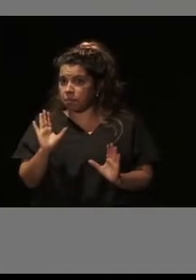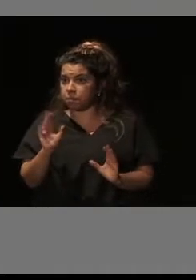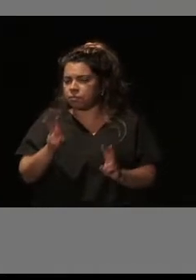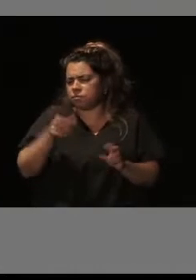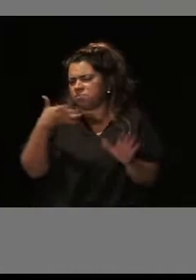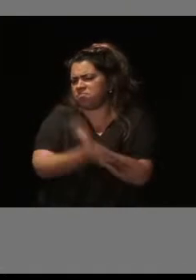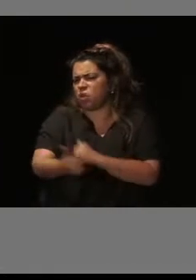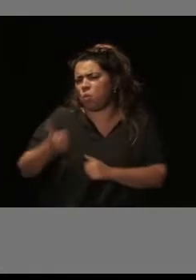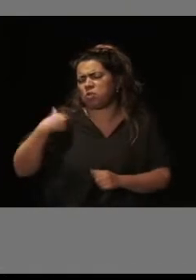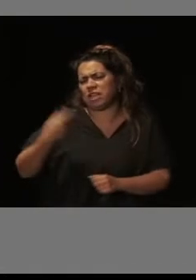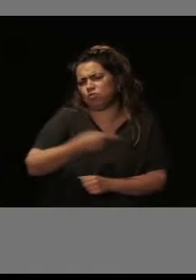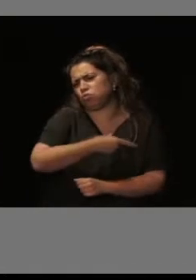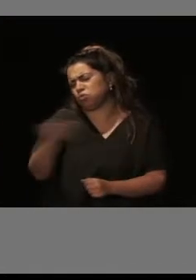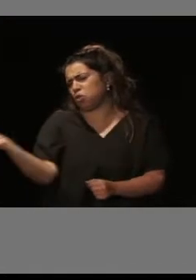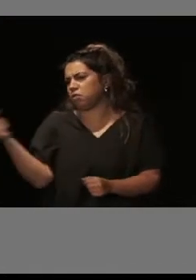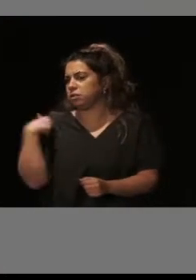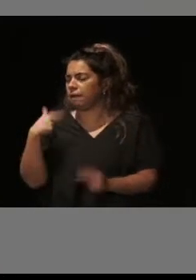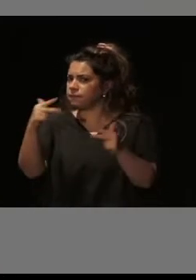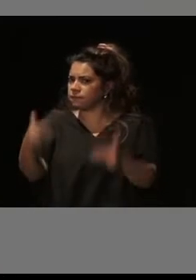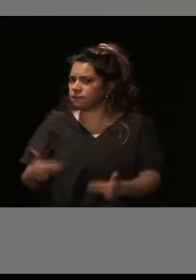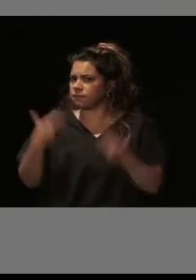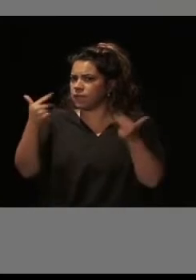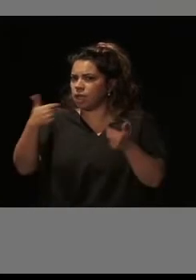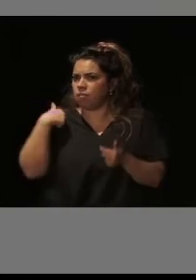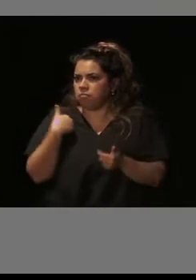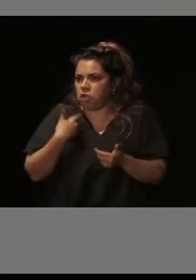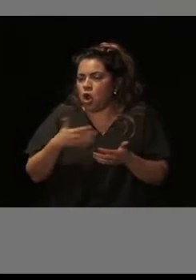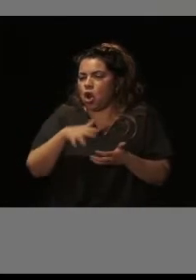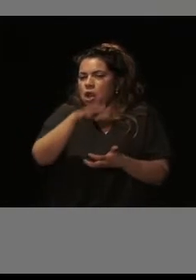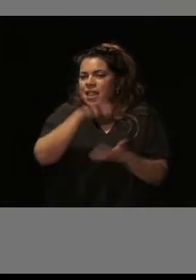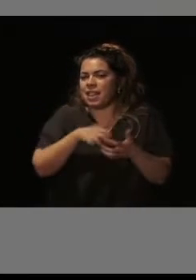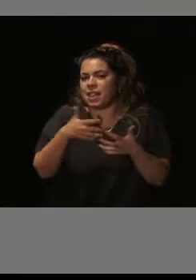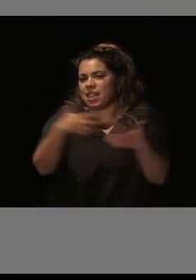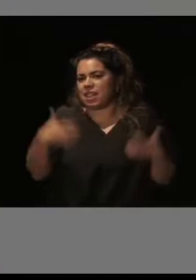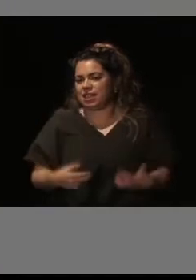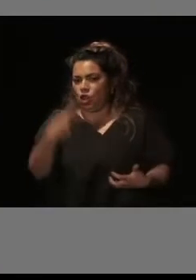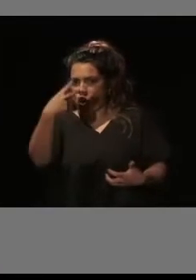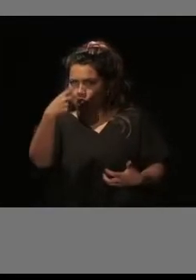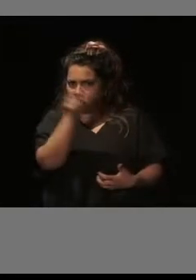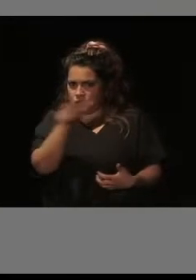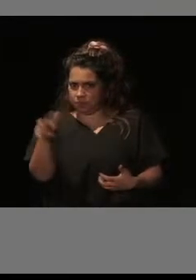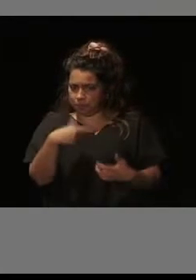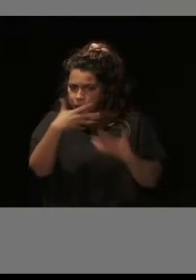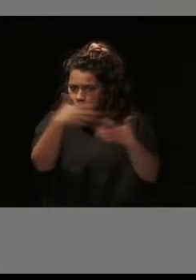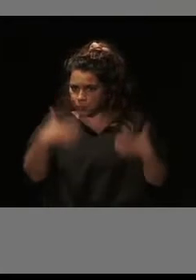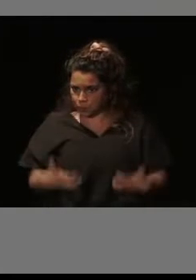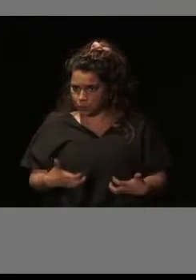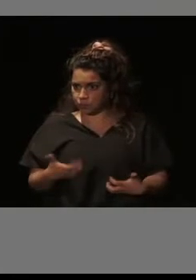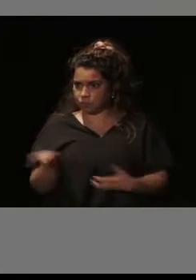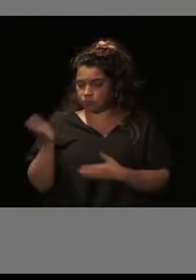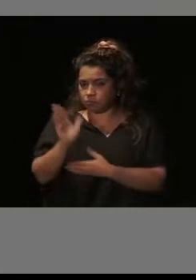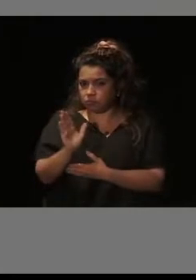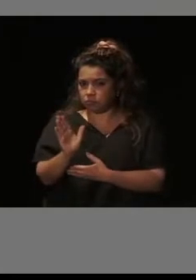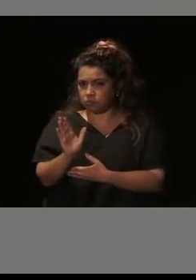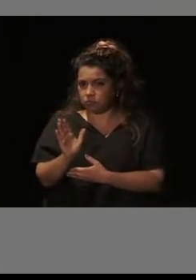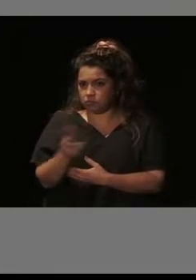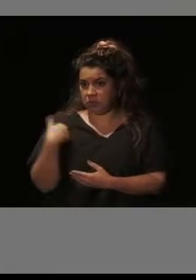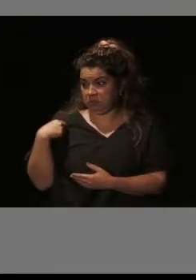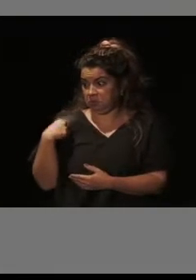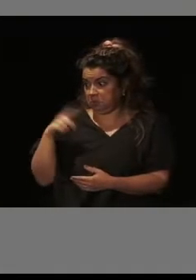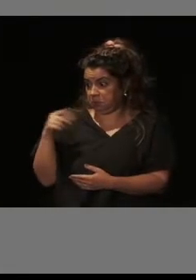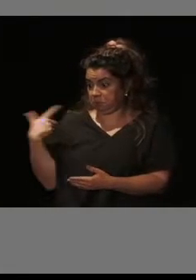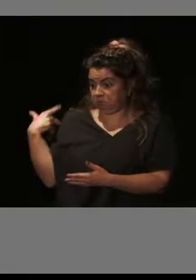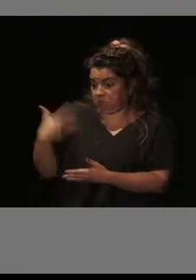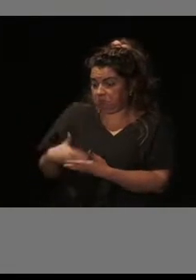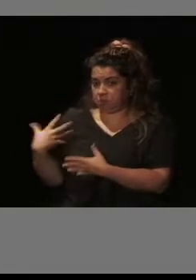para todos. Me vais a permitir que comience con dos citas, con dos citas de dos personas que han estado con nosotros en los últimos meses.